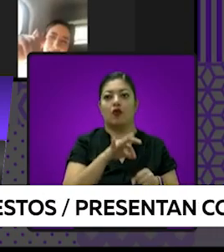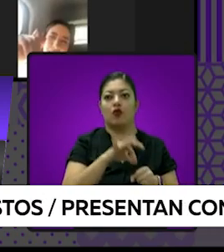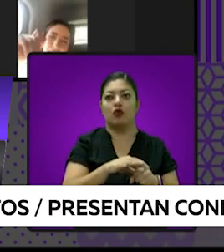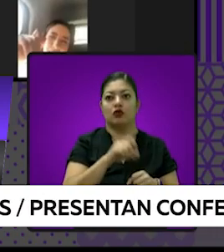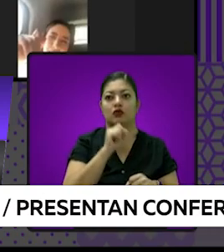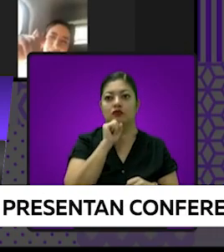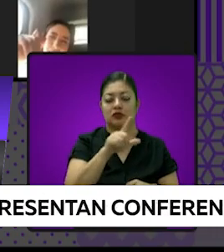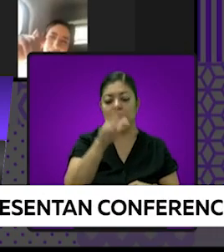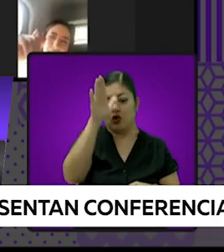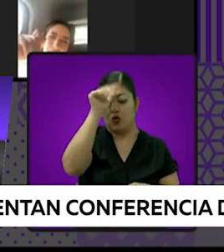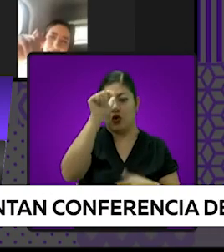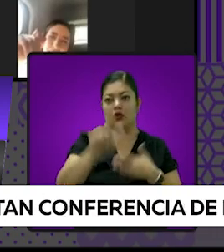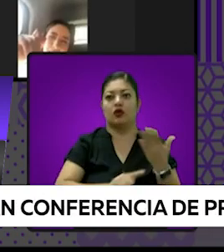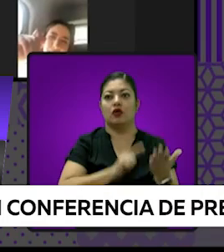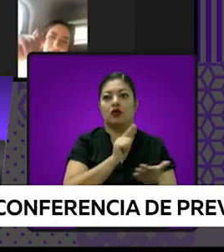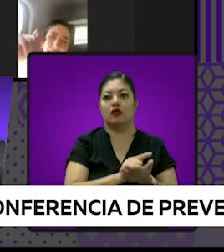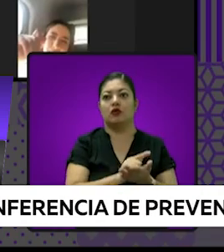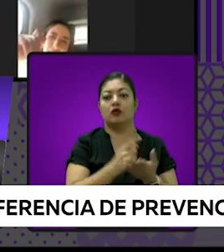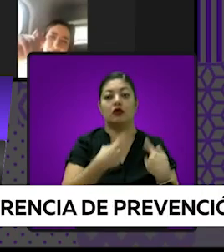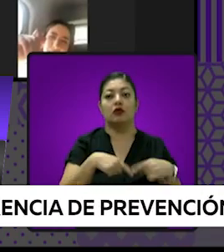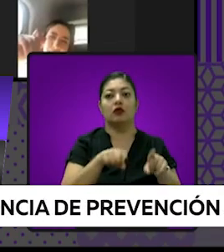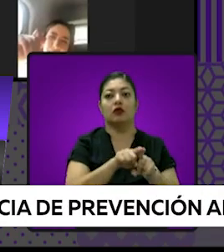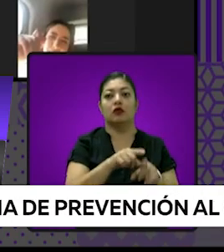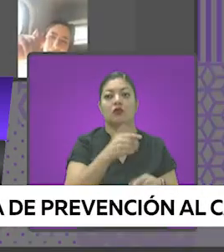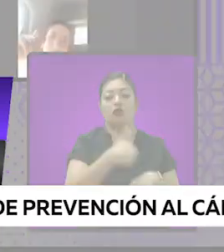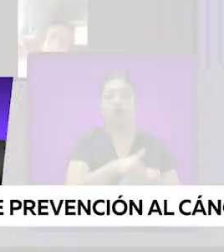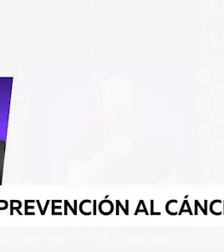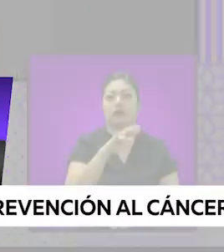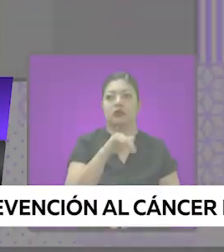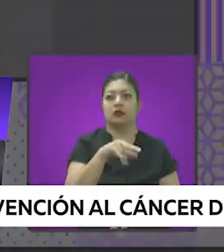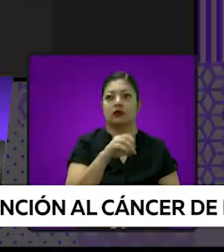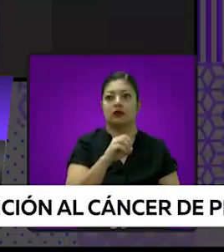los contratos de comodato de fecha 23 de abril del 2015.